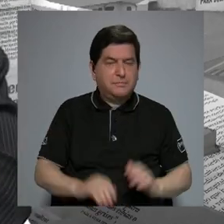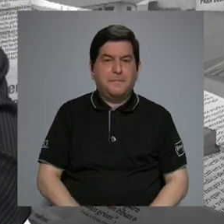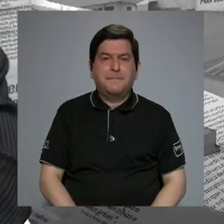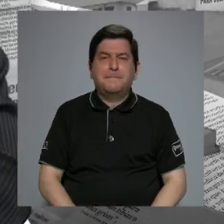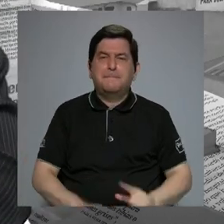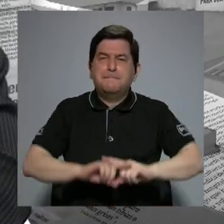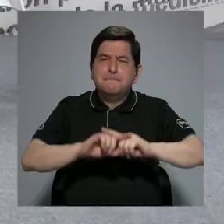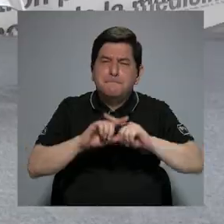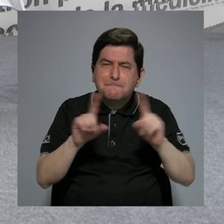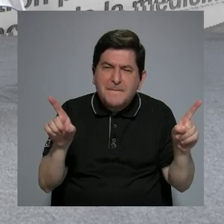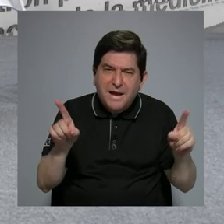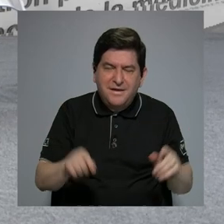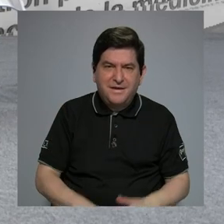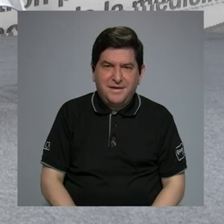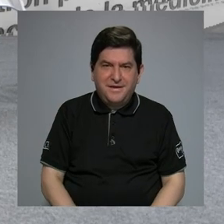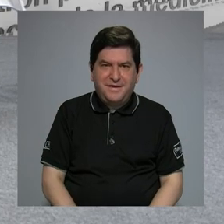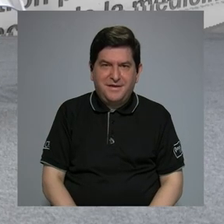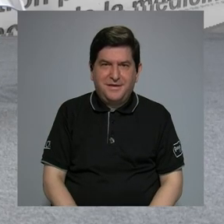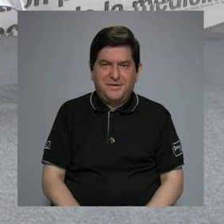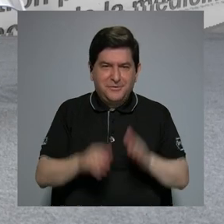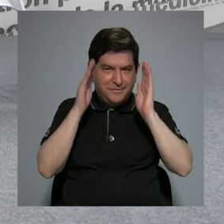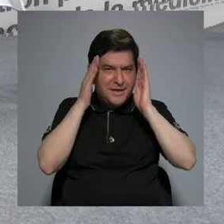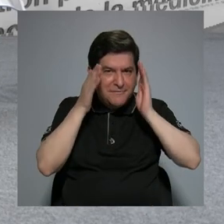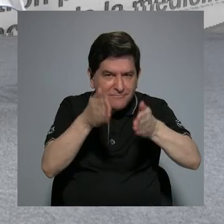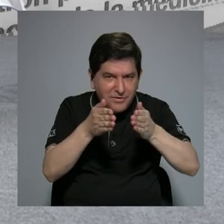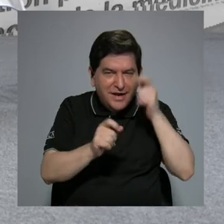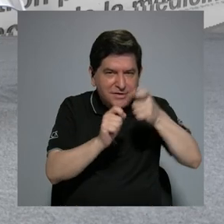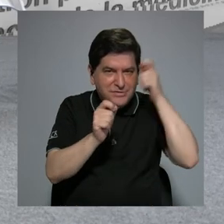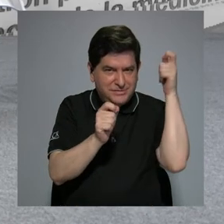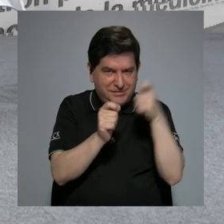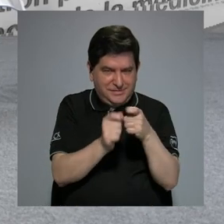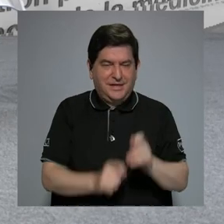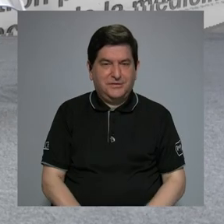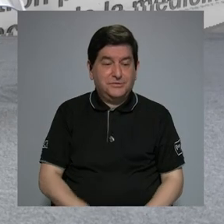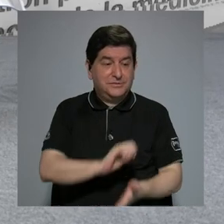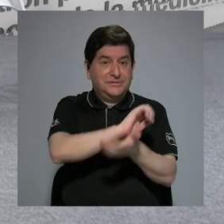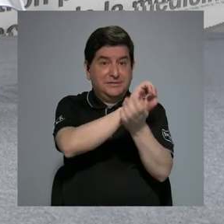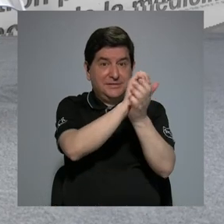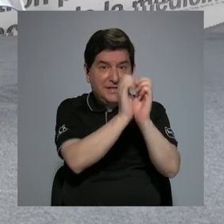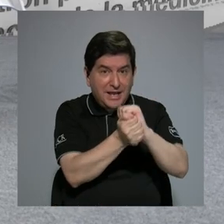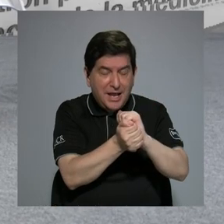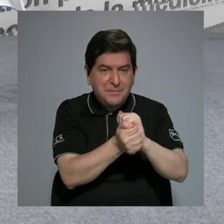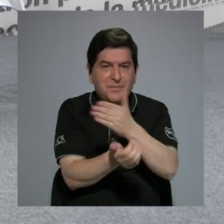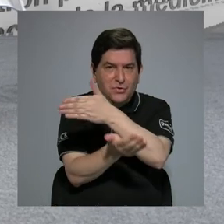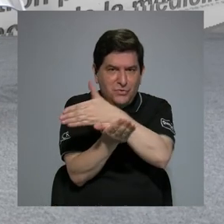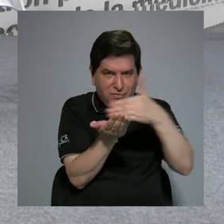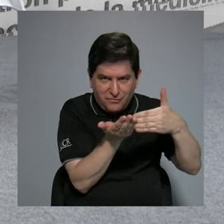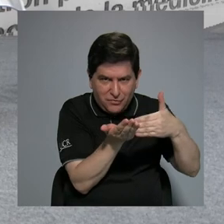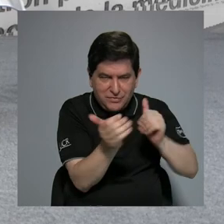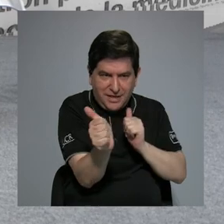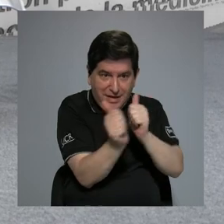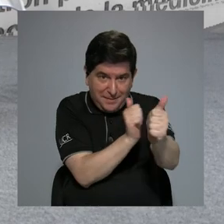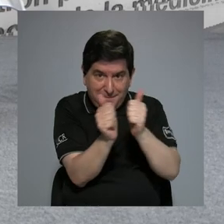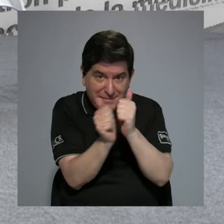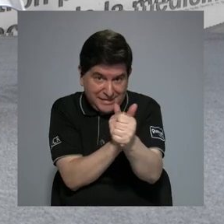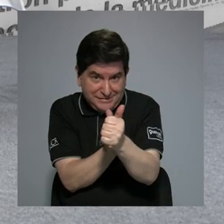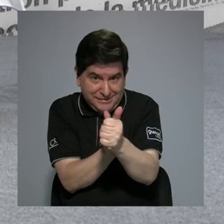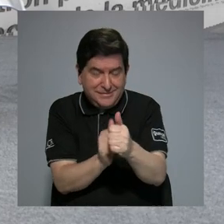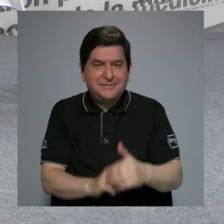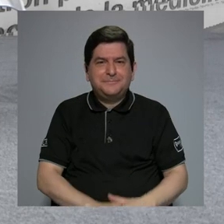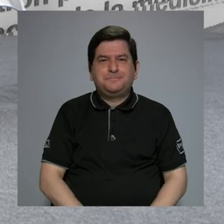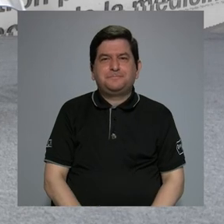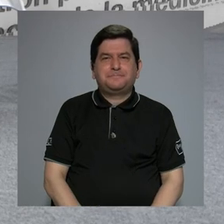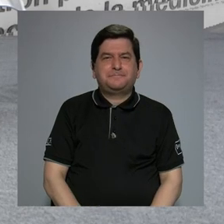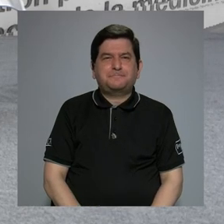Pero vamos al foco de lo que planteas, Alejandra. Esa transfronterización, digamos,